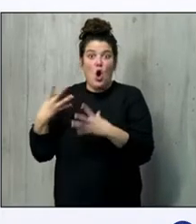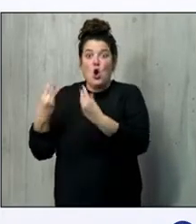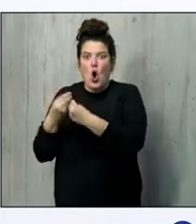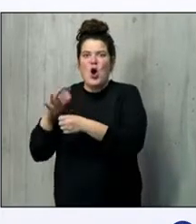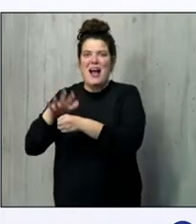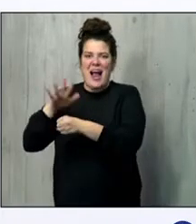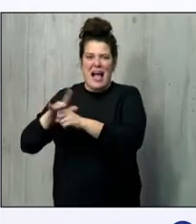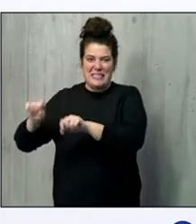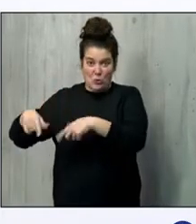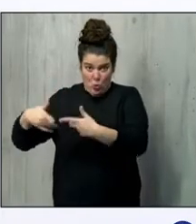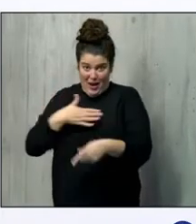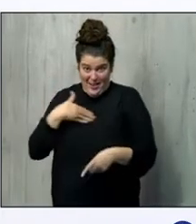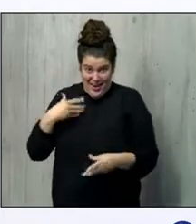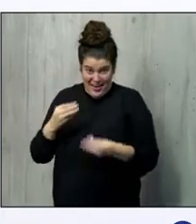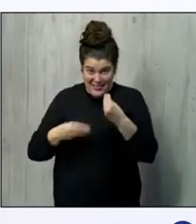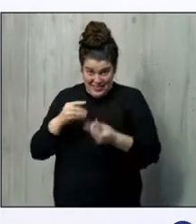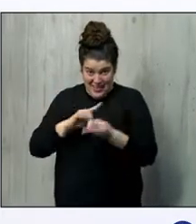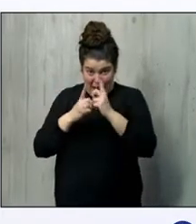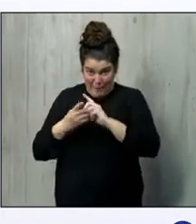natural,